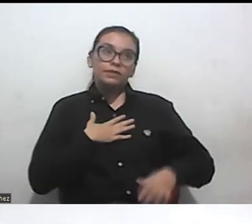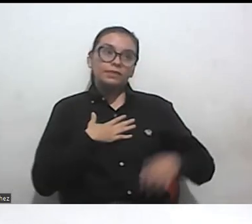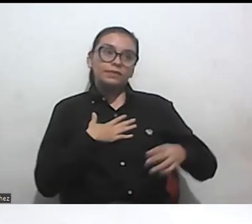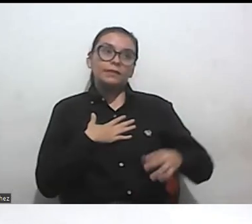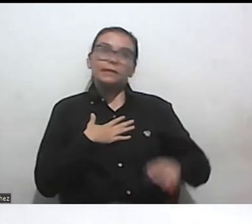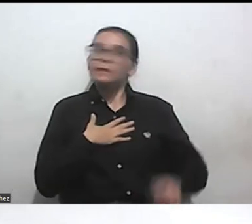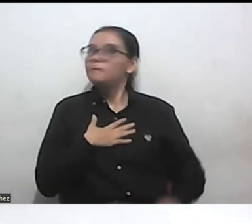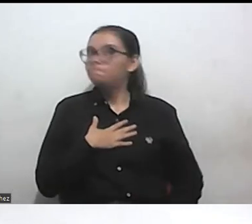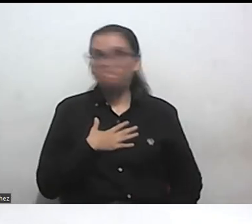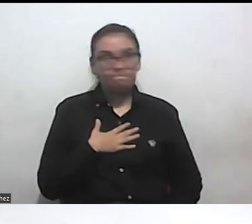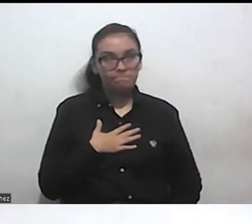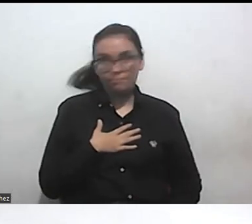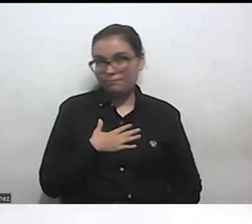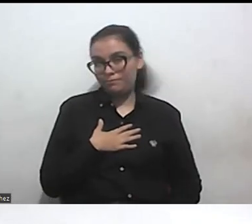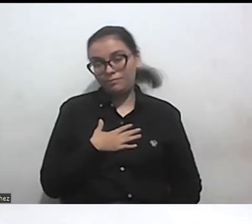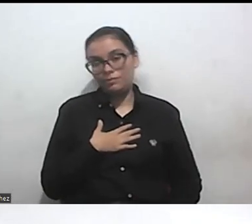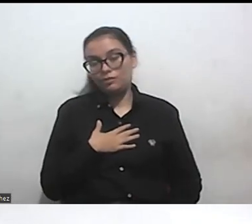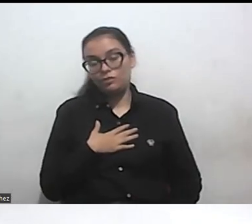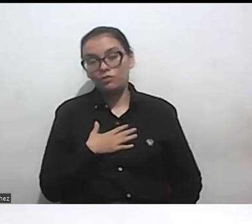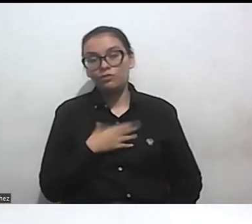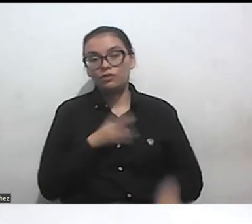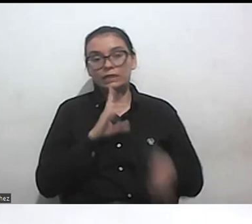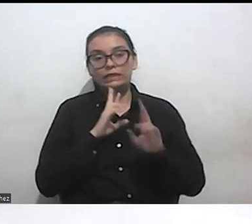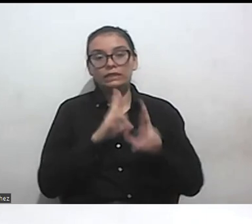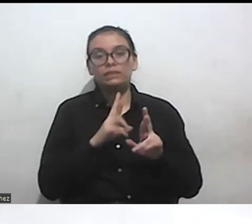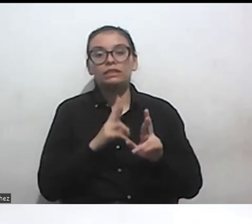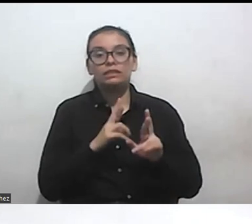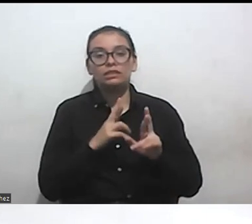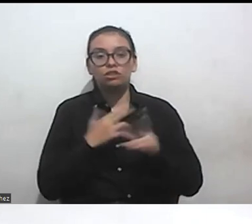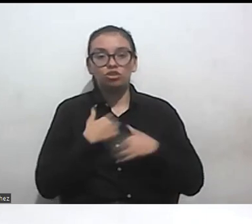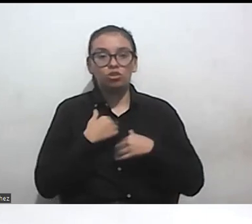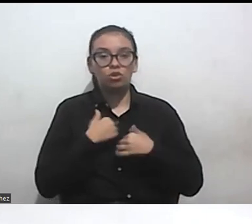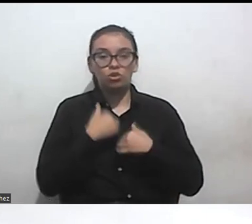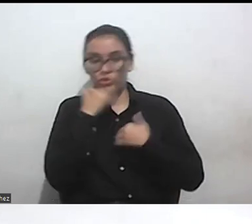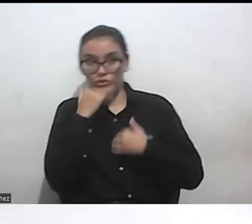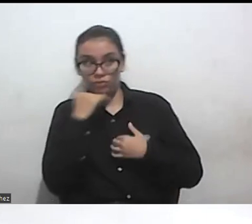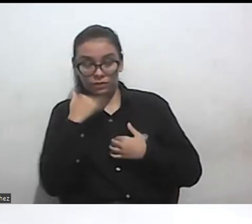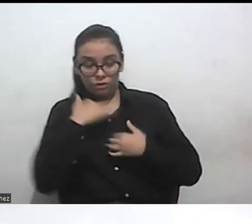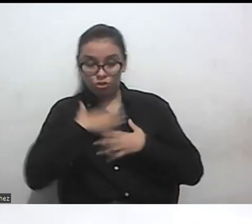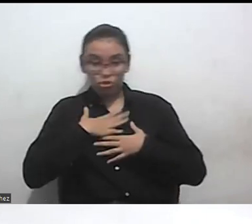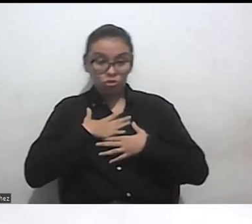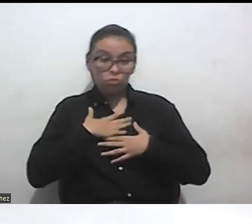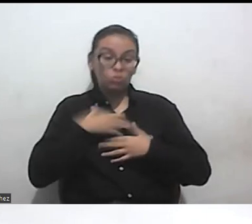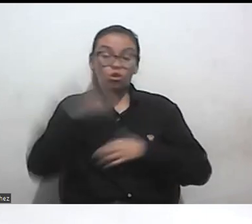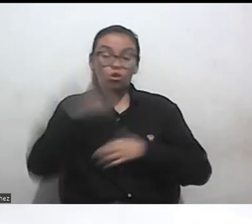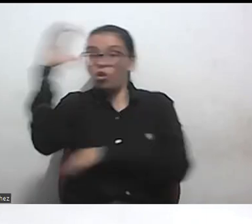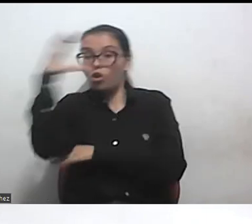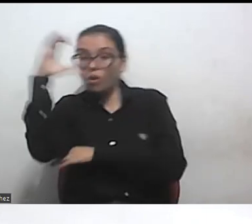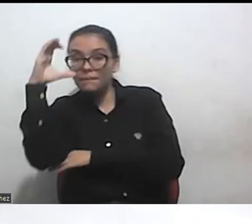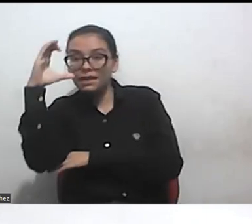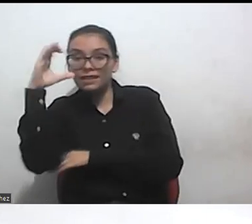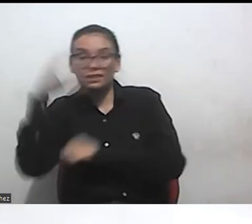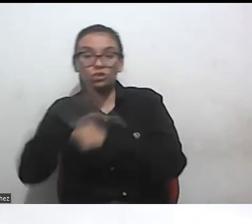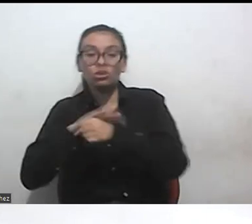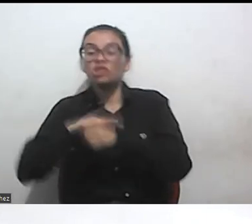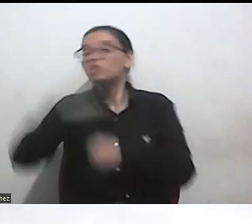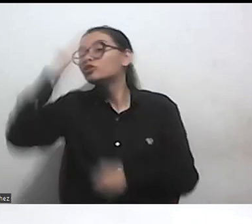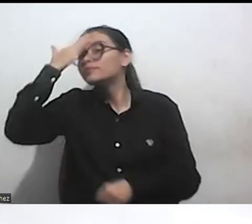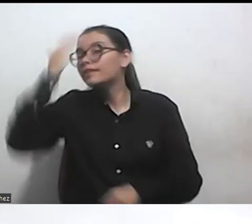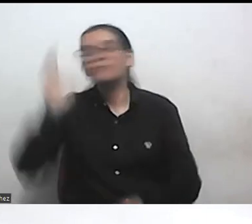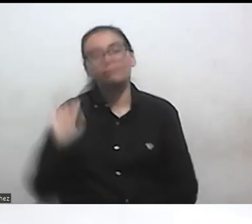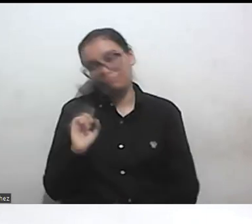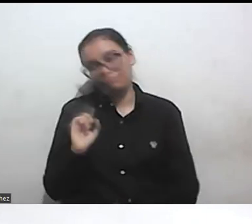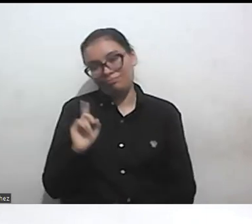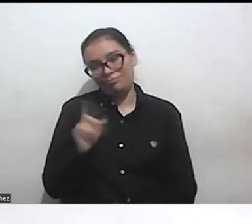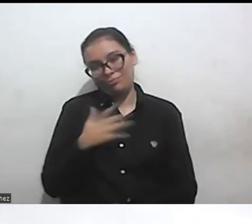que yo también por no ser ni colombiana ni vivir en Colombia este te podría prestar algún